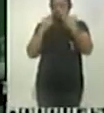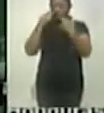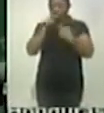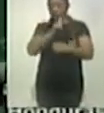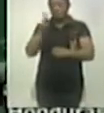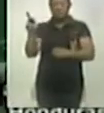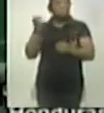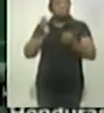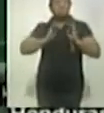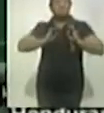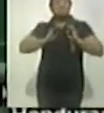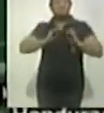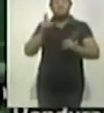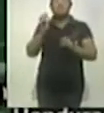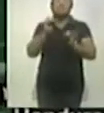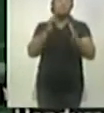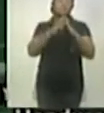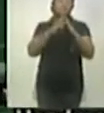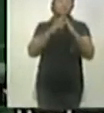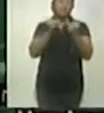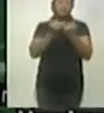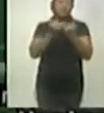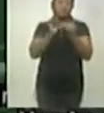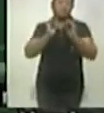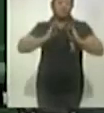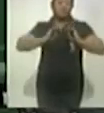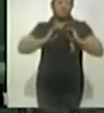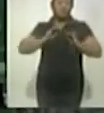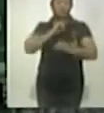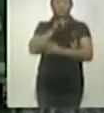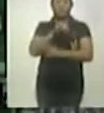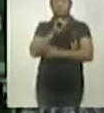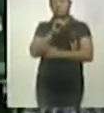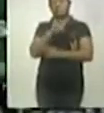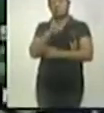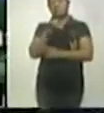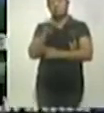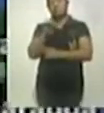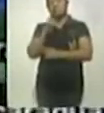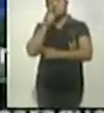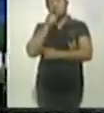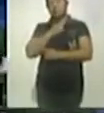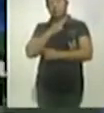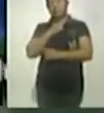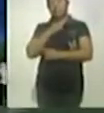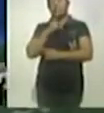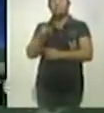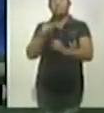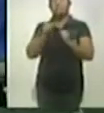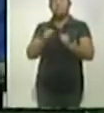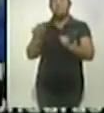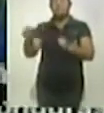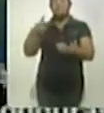casas de habitación. El director del Instituto de Protección Civil, Jorge Mier y Terán, también aseguró que las instalaciones petroleras no sufrieron ningún daño.